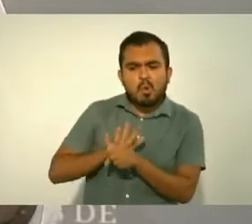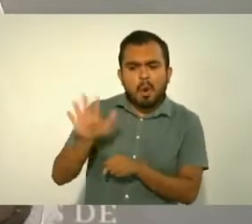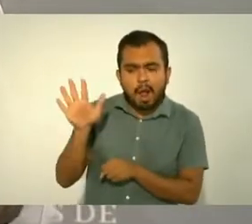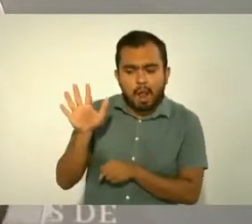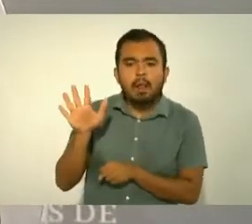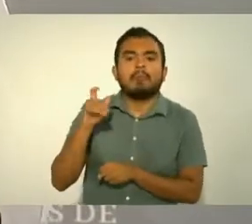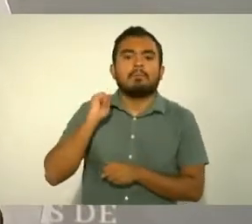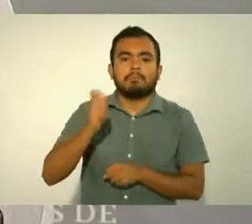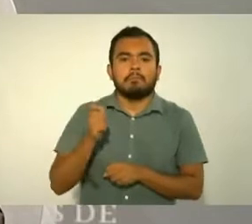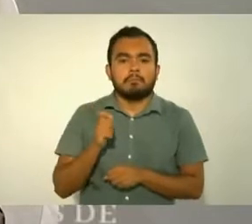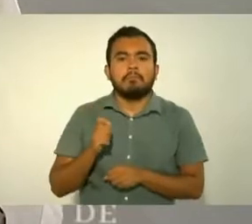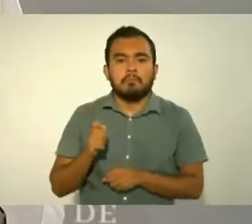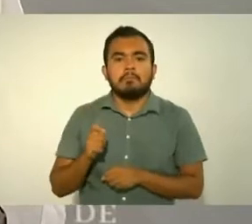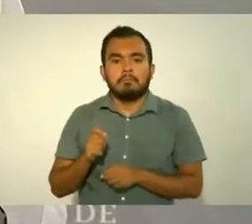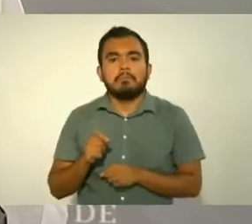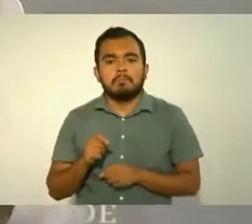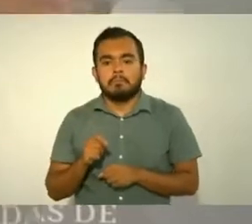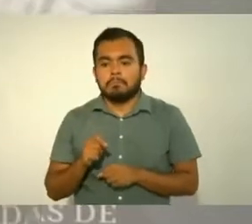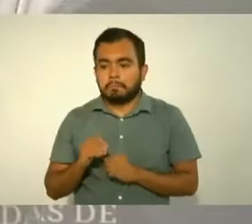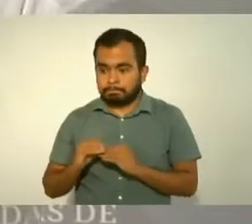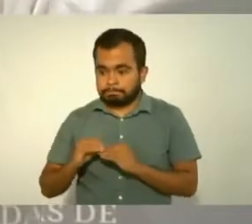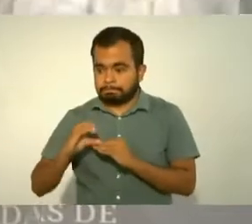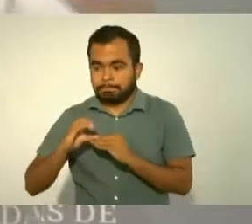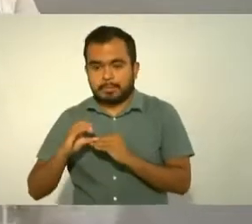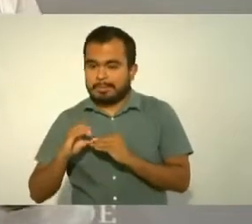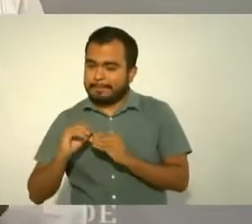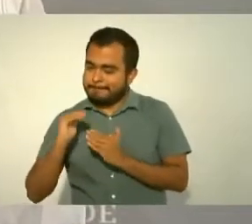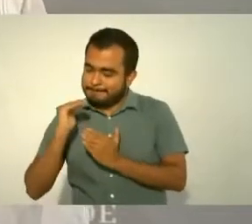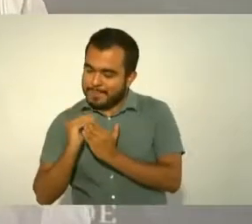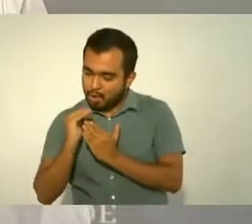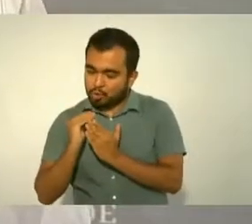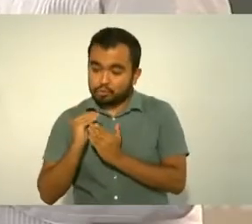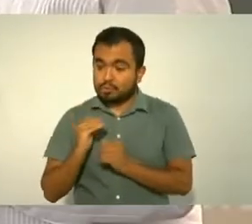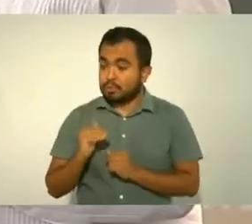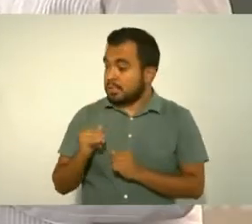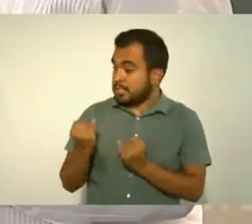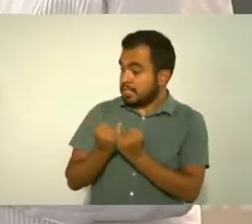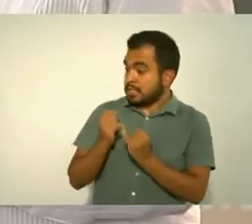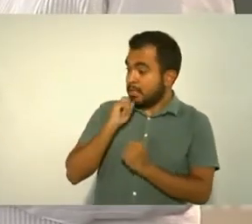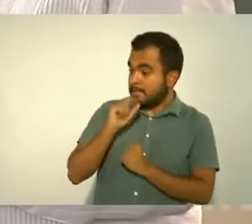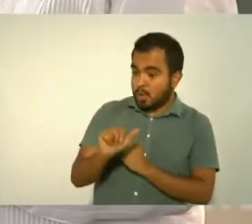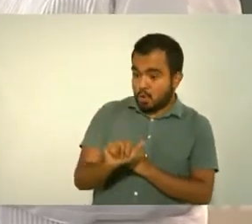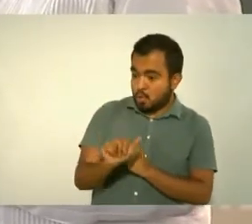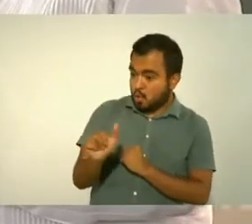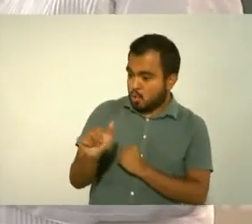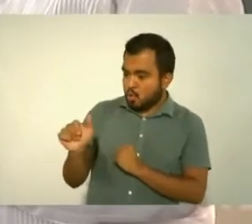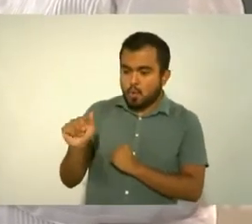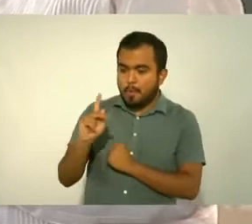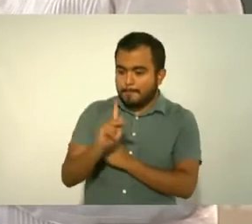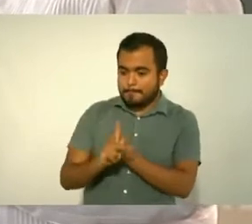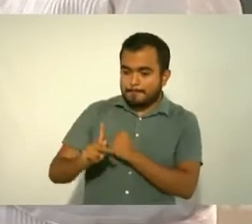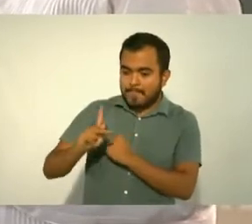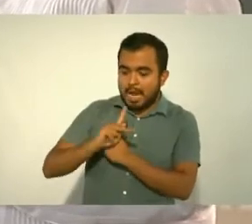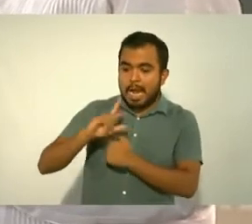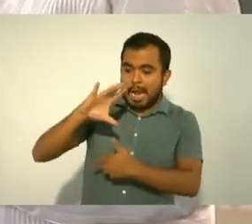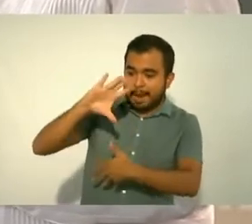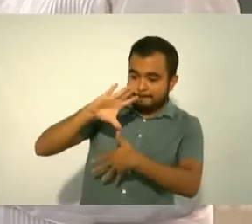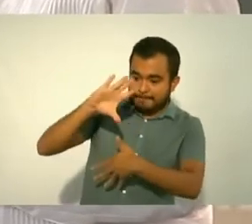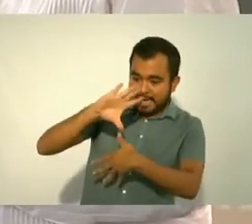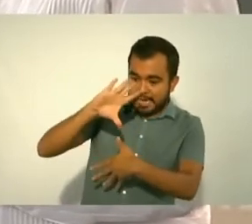menos inflación que ellos y que otros países de América y de Europa